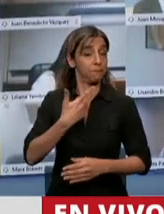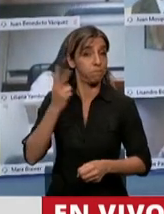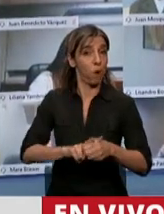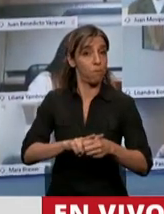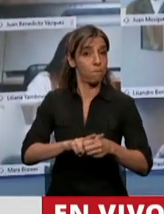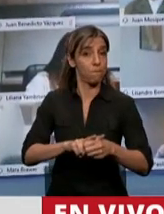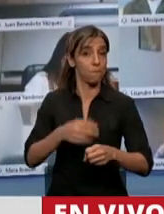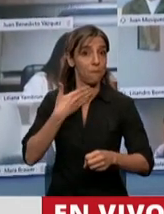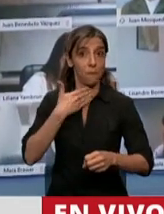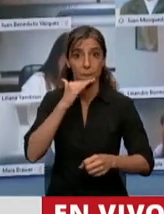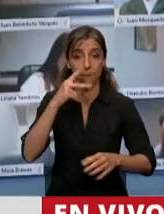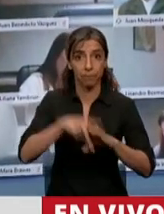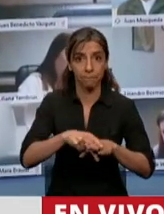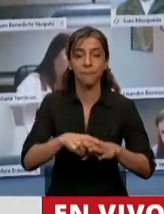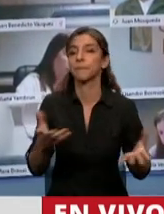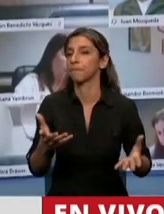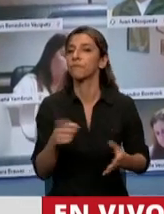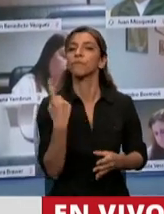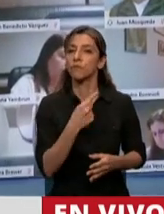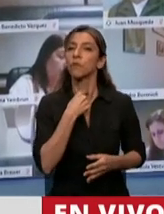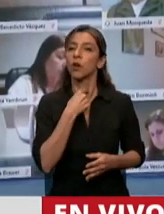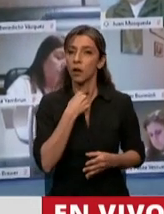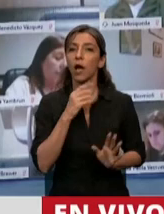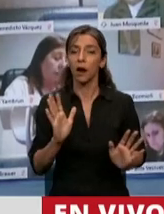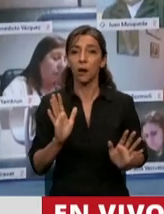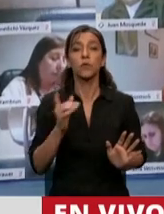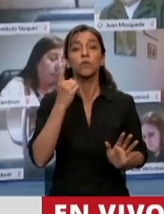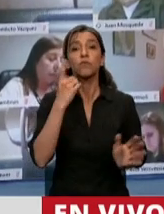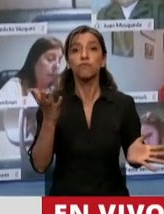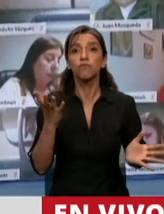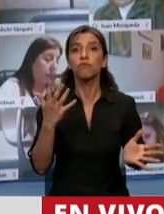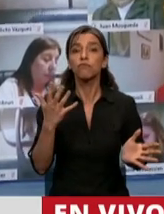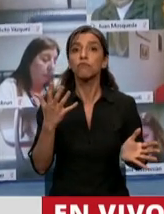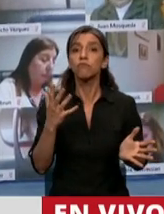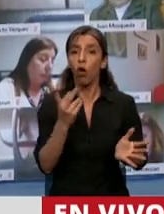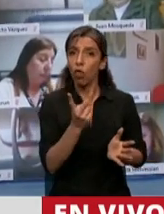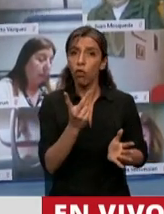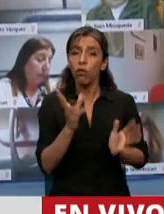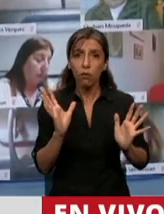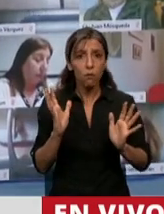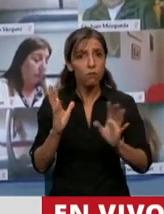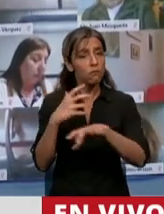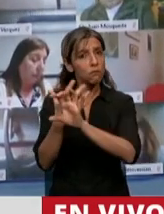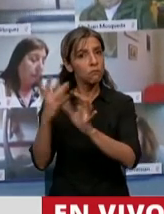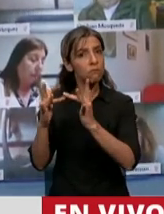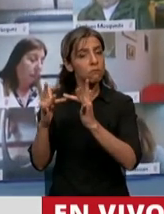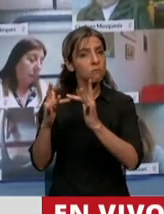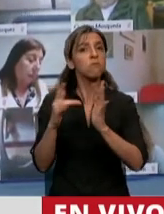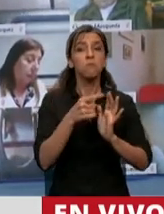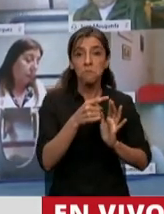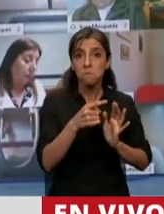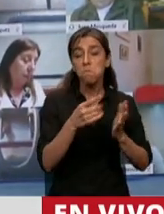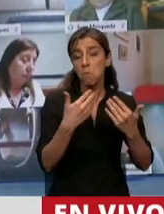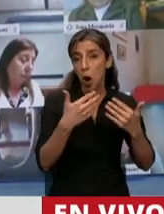virtual, mixta, presencial, como usted indique, señor Presidente, pero que se cumplan las reglas. Le quiero